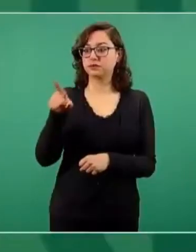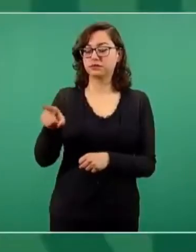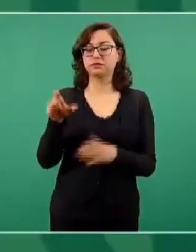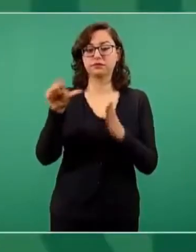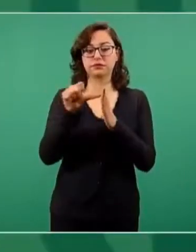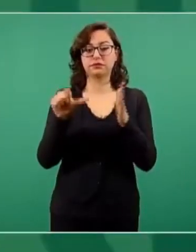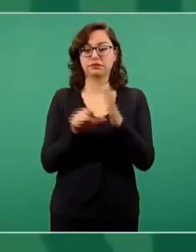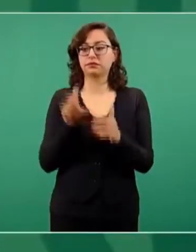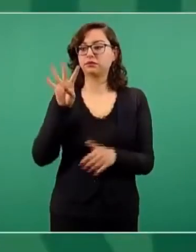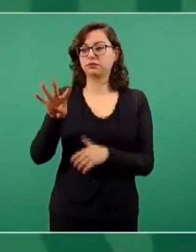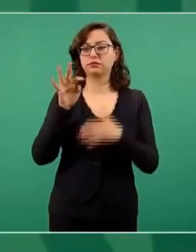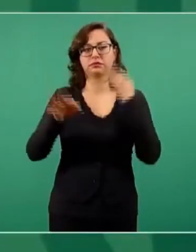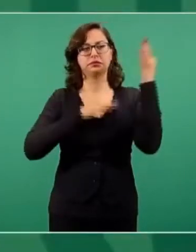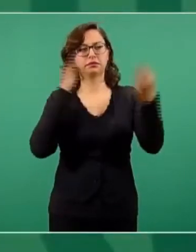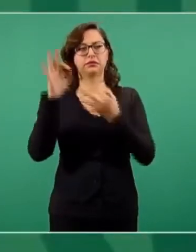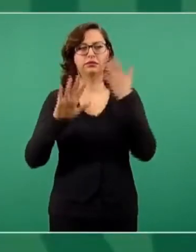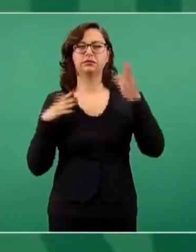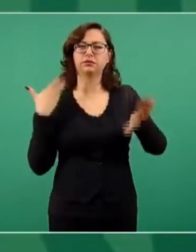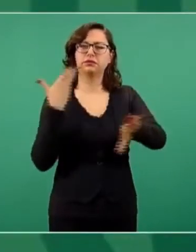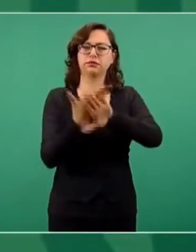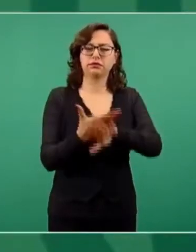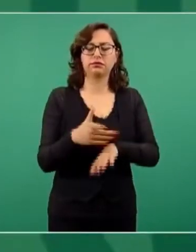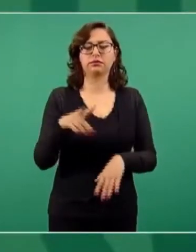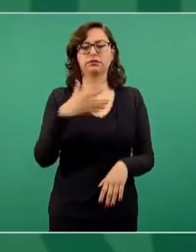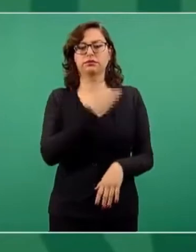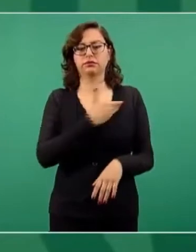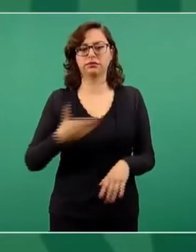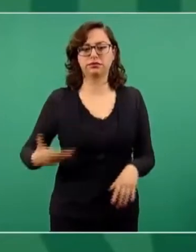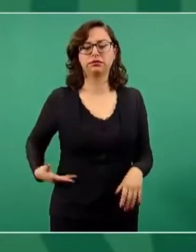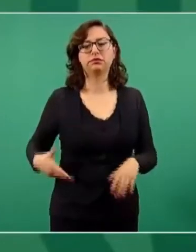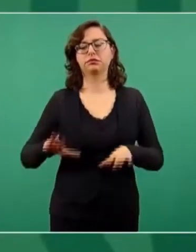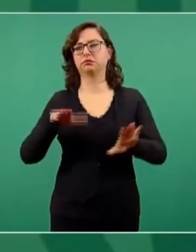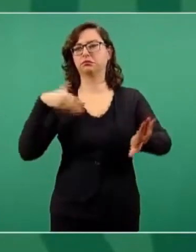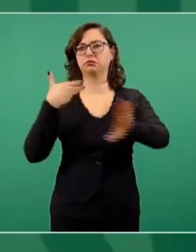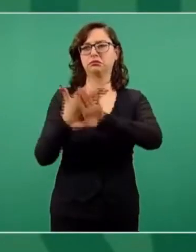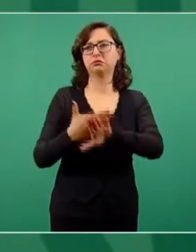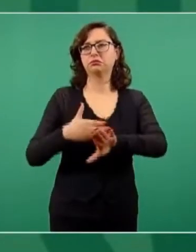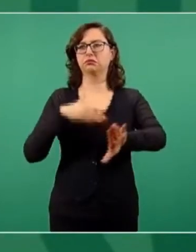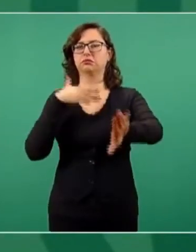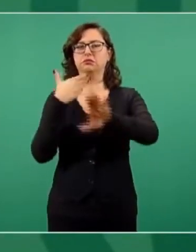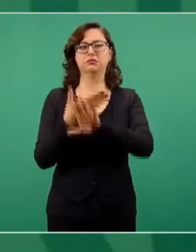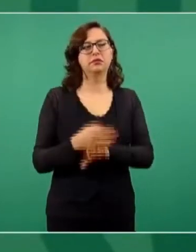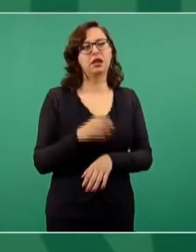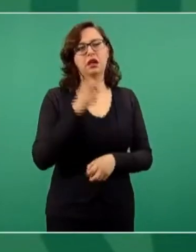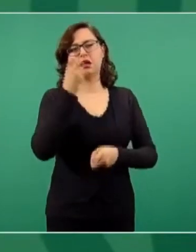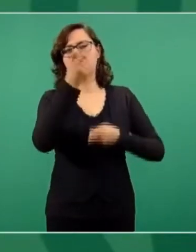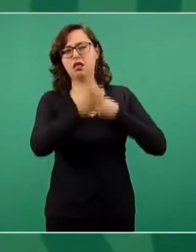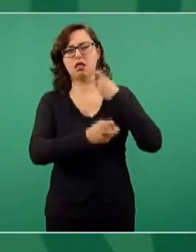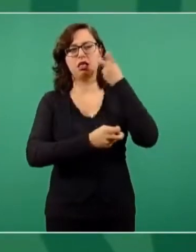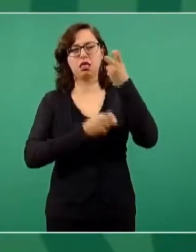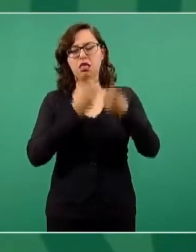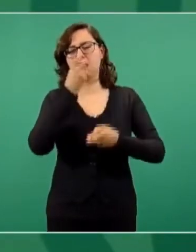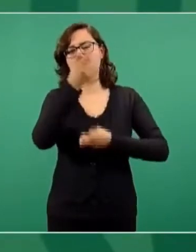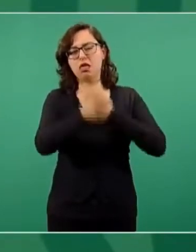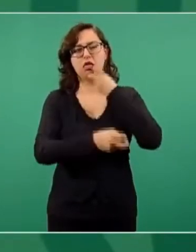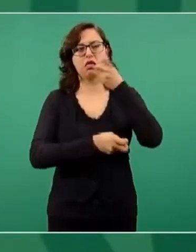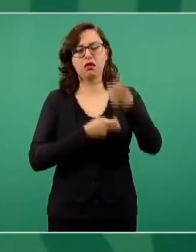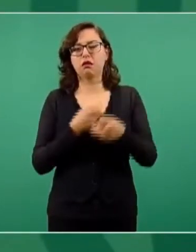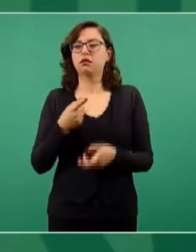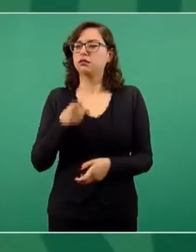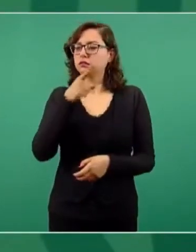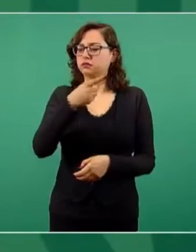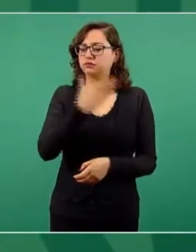El presidente de México es un autoritario, el presidente de México